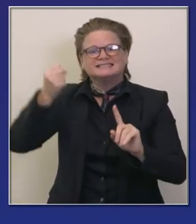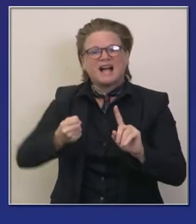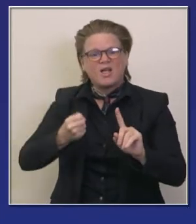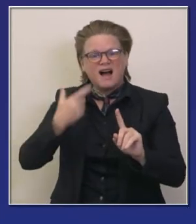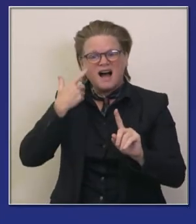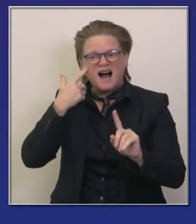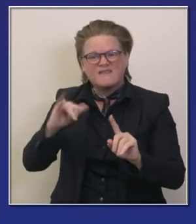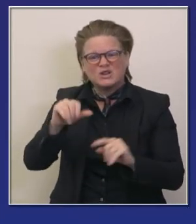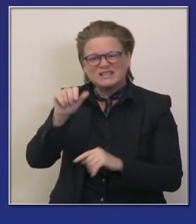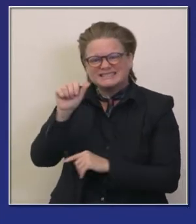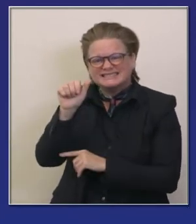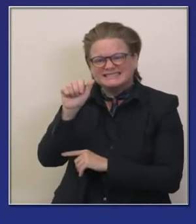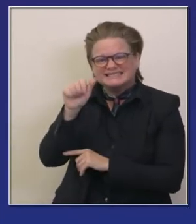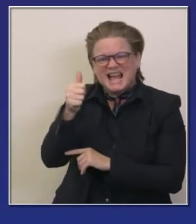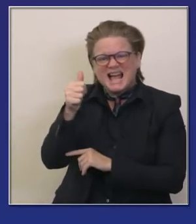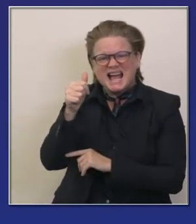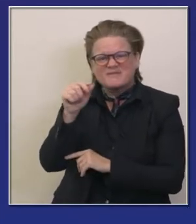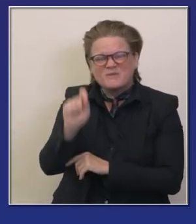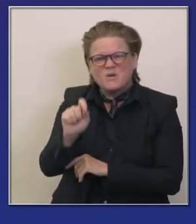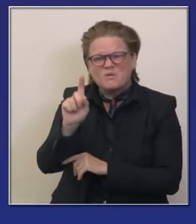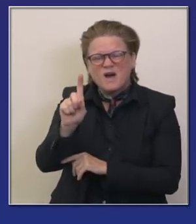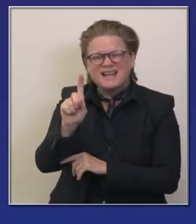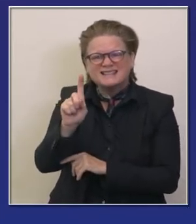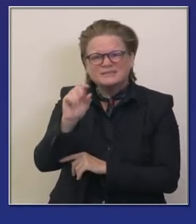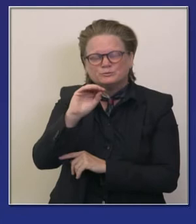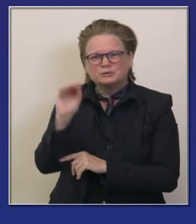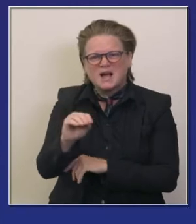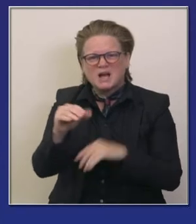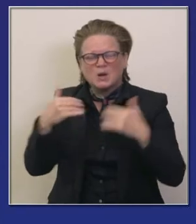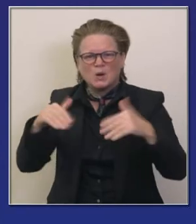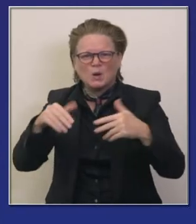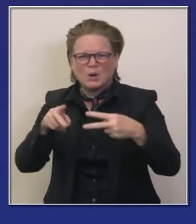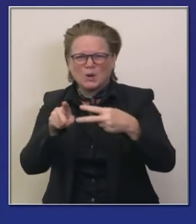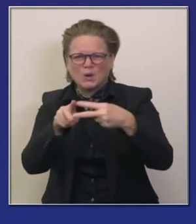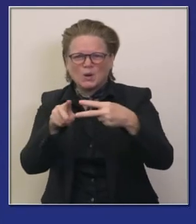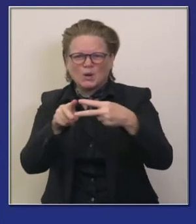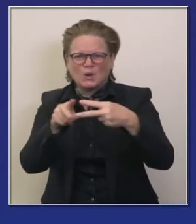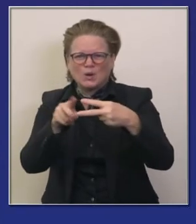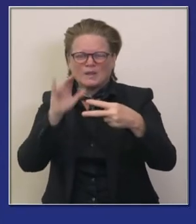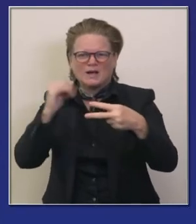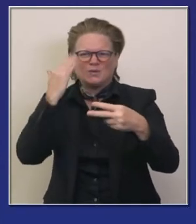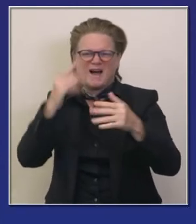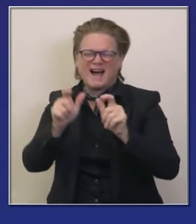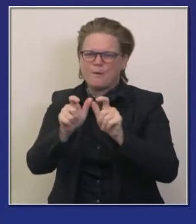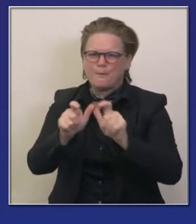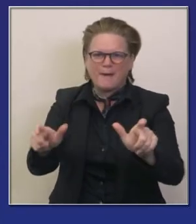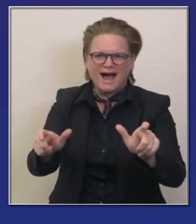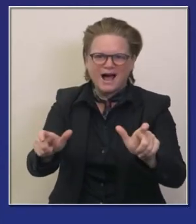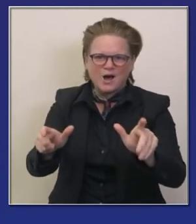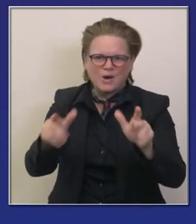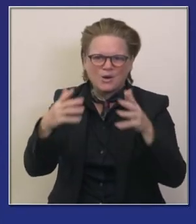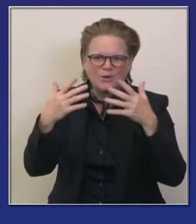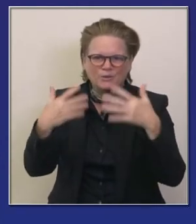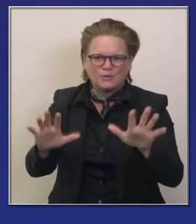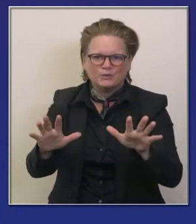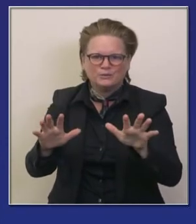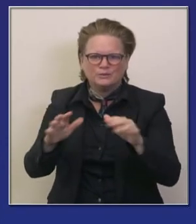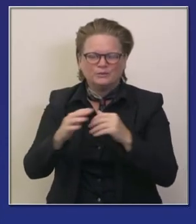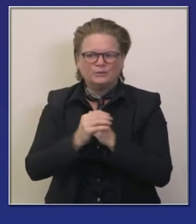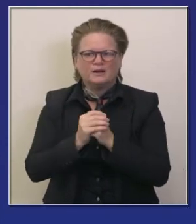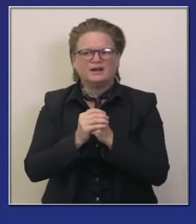esa es la capacidad en las unidades de cuidados intensivos es la situación actual tendremos que actualizar esta información